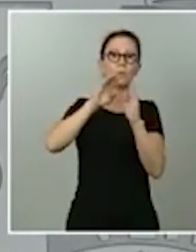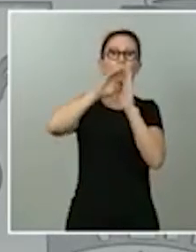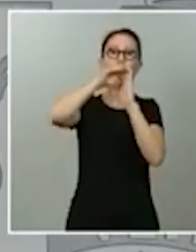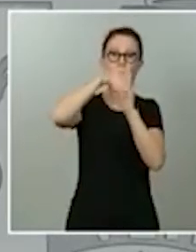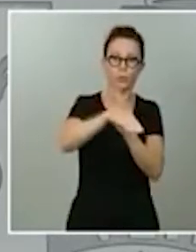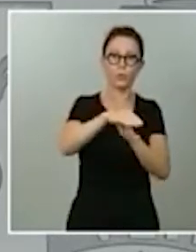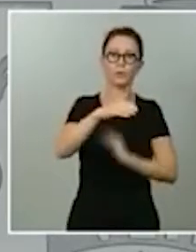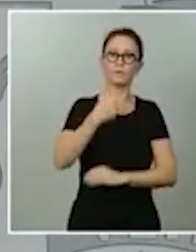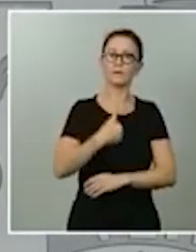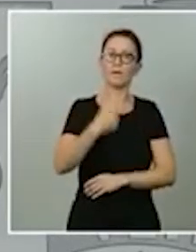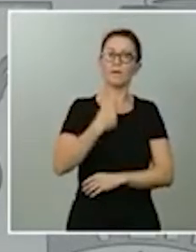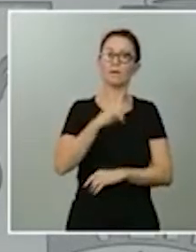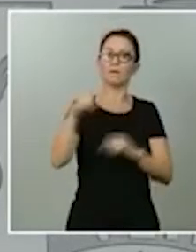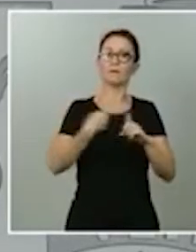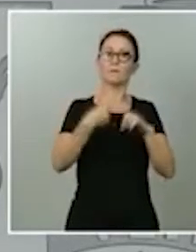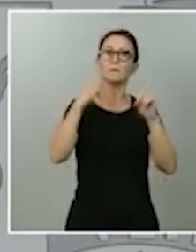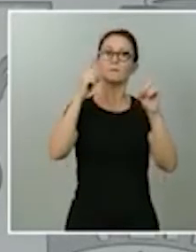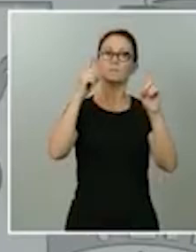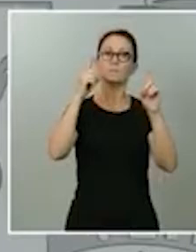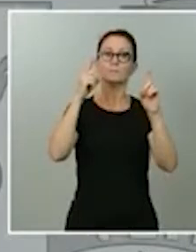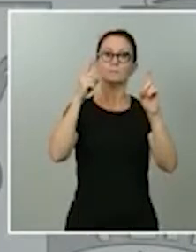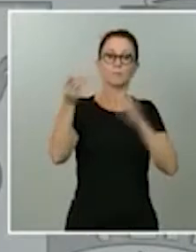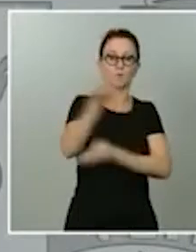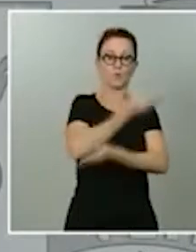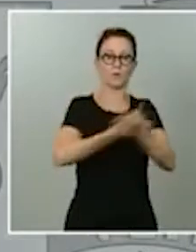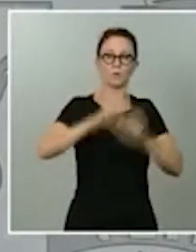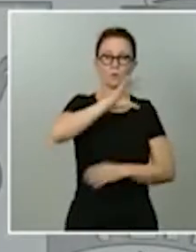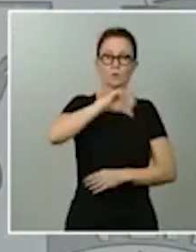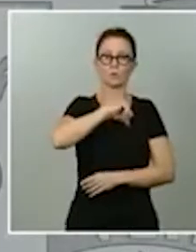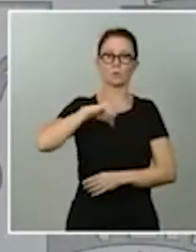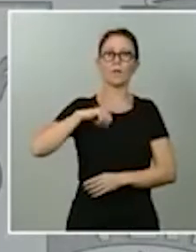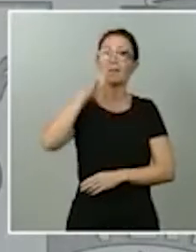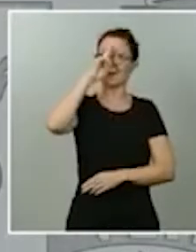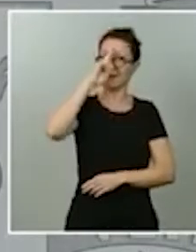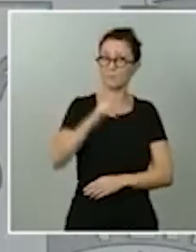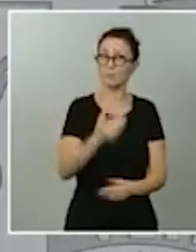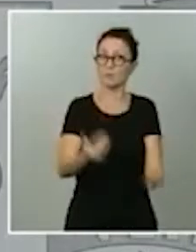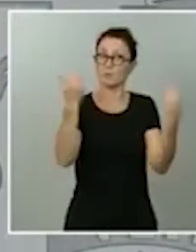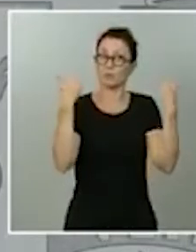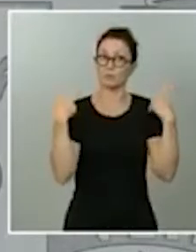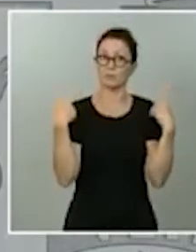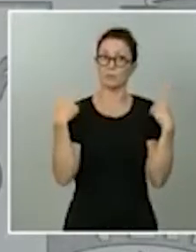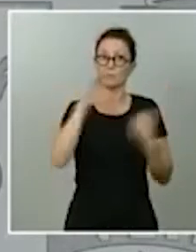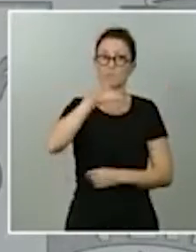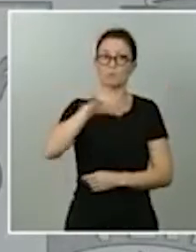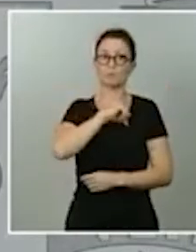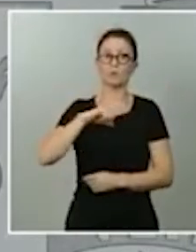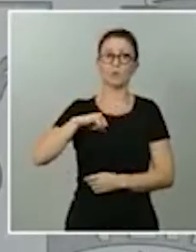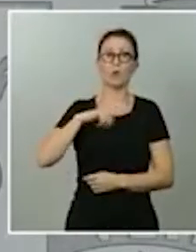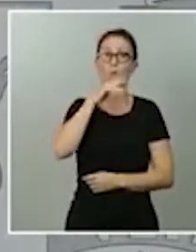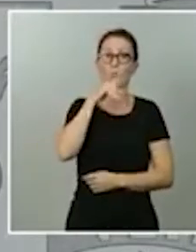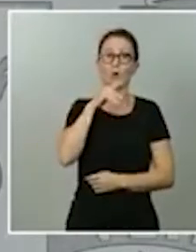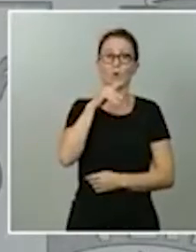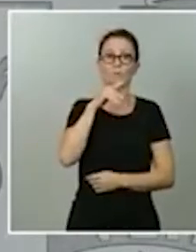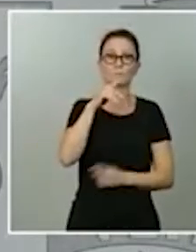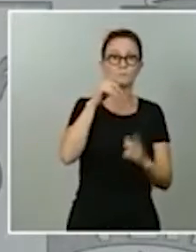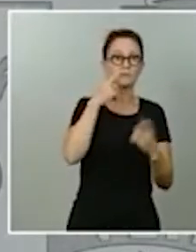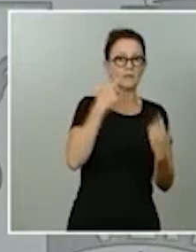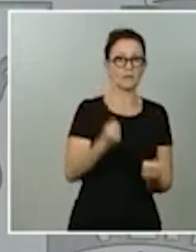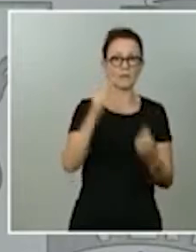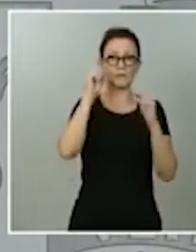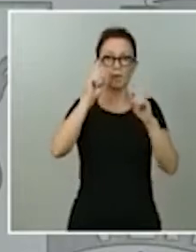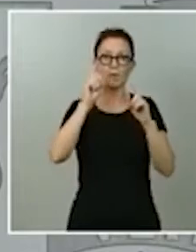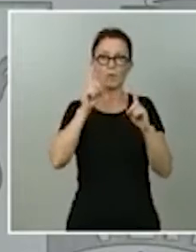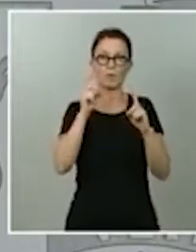autónomas, en respetar las competencias de las comunidades autónomas que para eso las tienen, en sanidad y en educación, en apoyarles y en darles